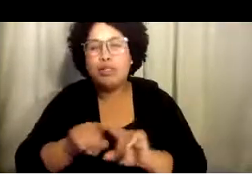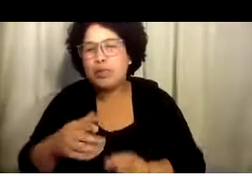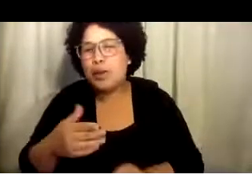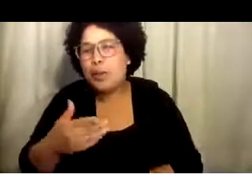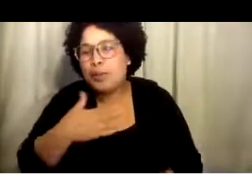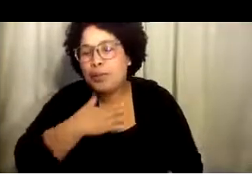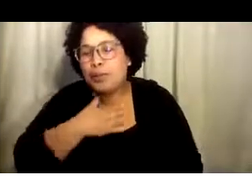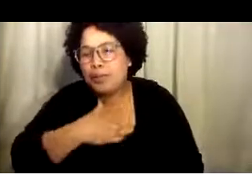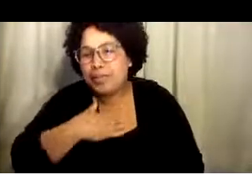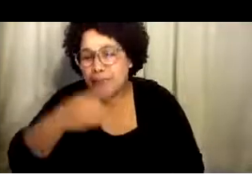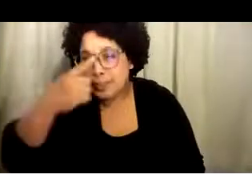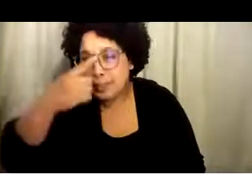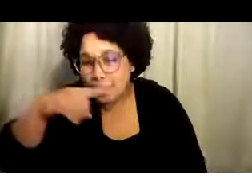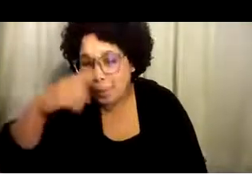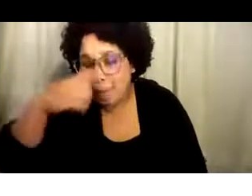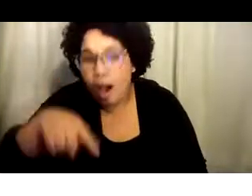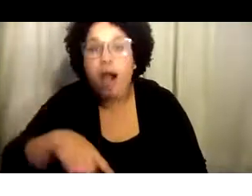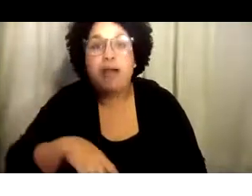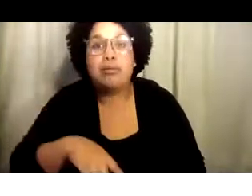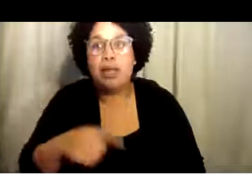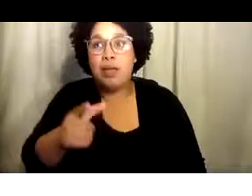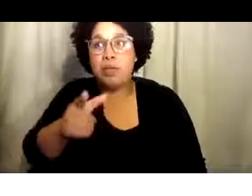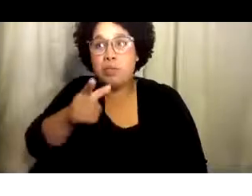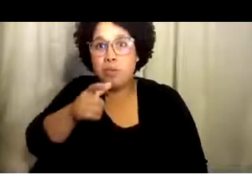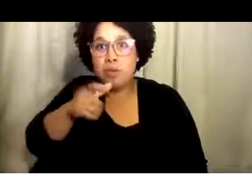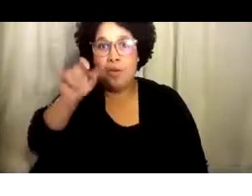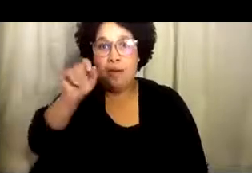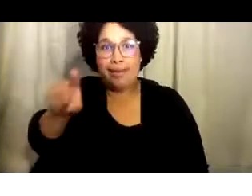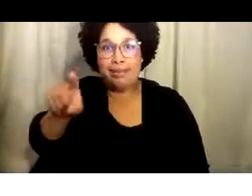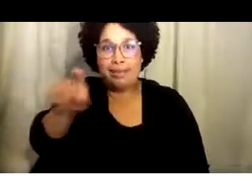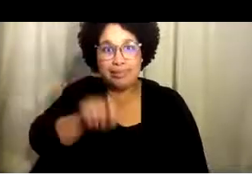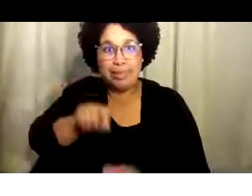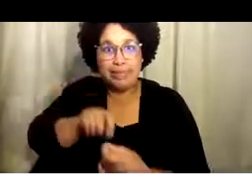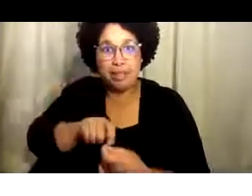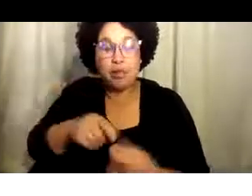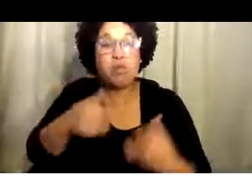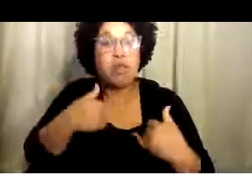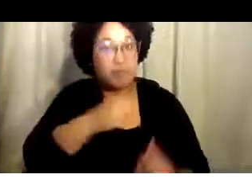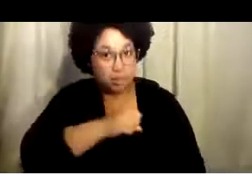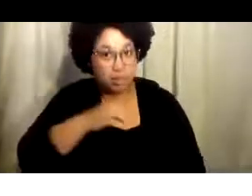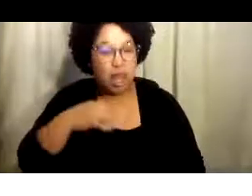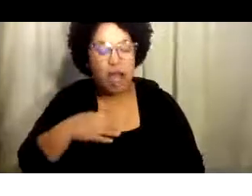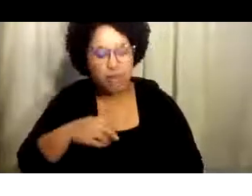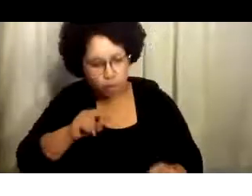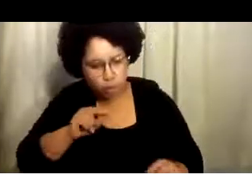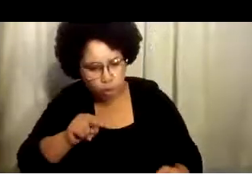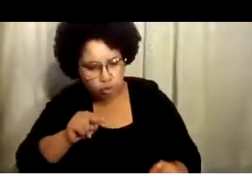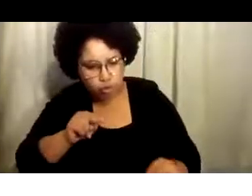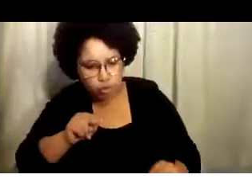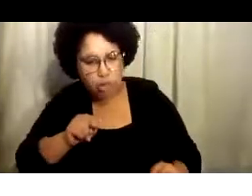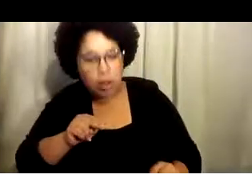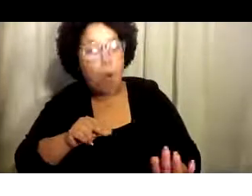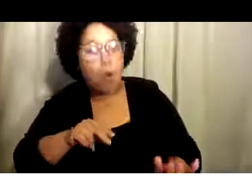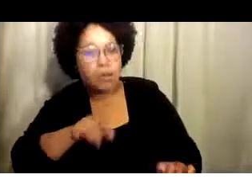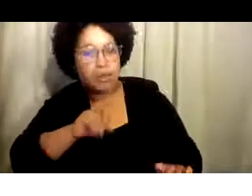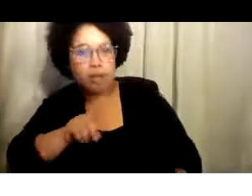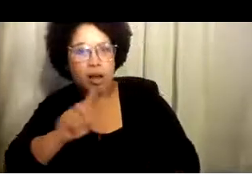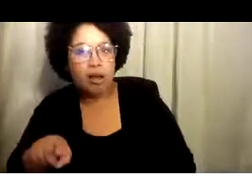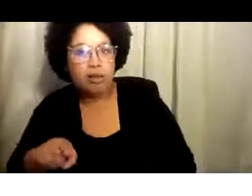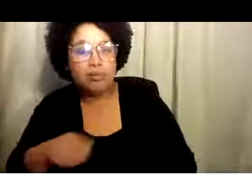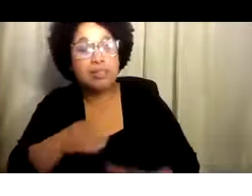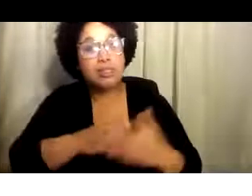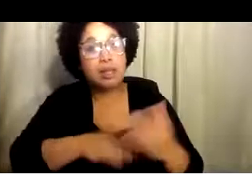parte inferior de su pantalla. También le pedimos que especifique a quién se ve dirigida su comentario, su pregunta. Y tenemos